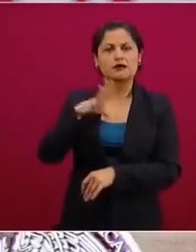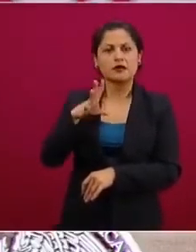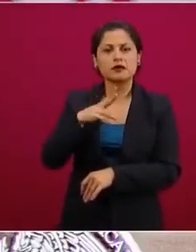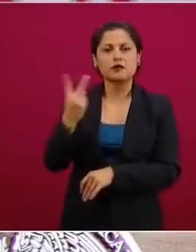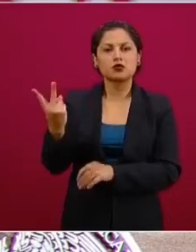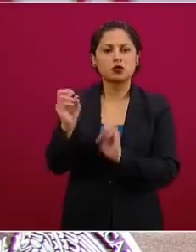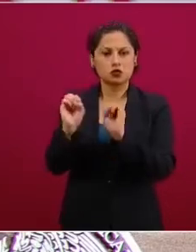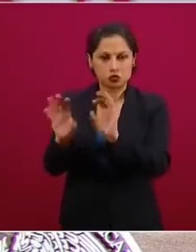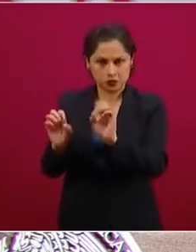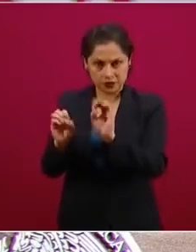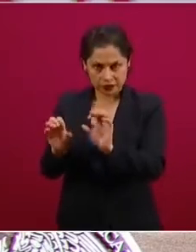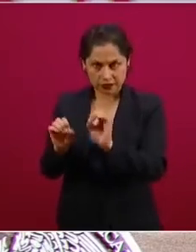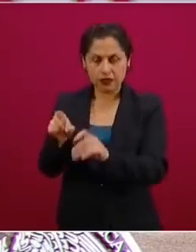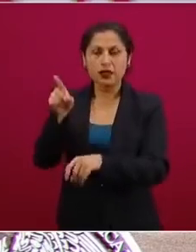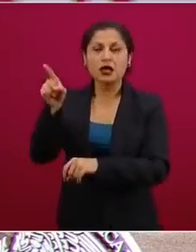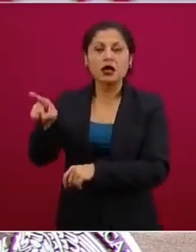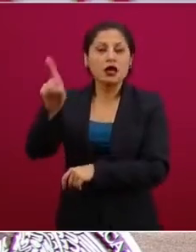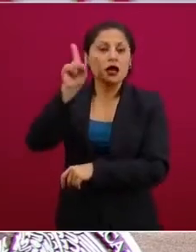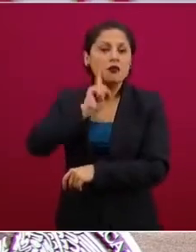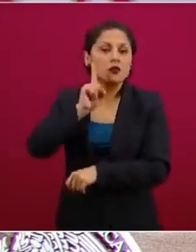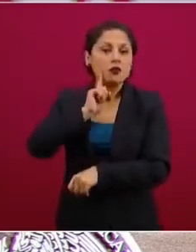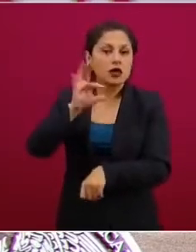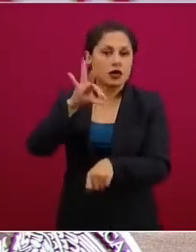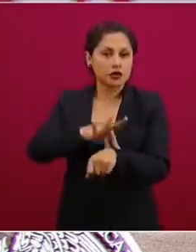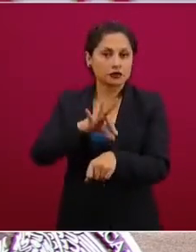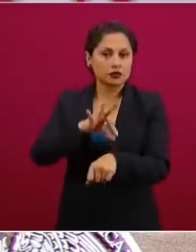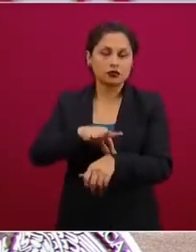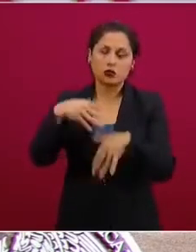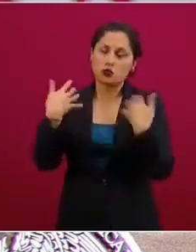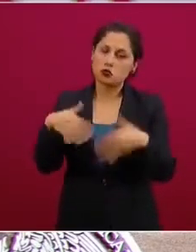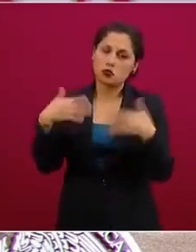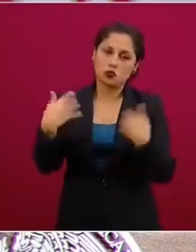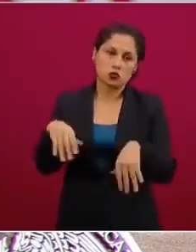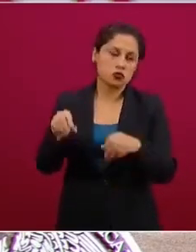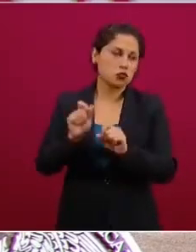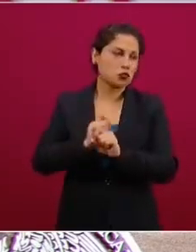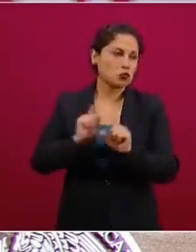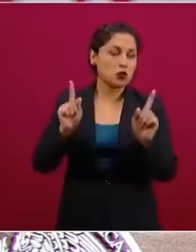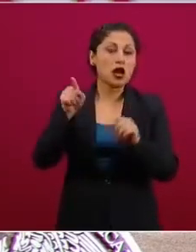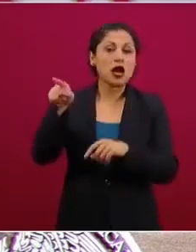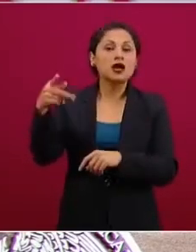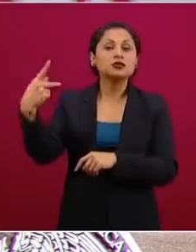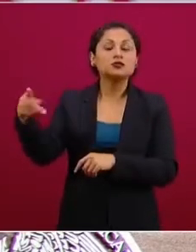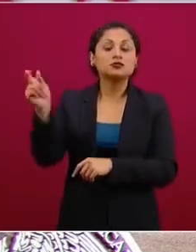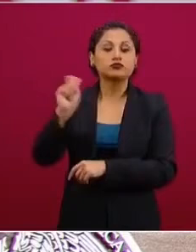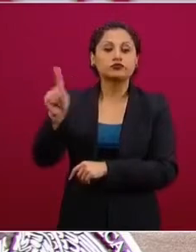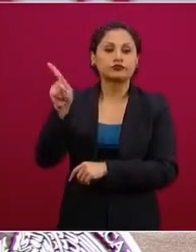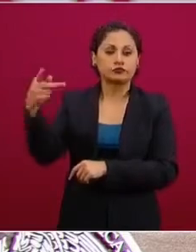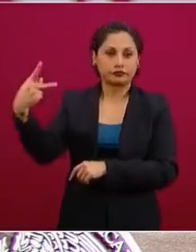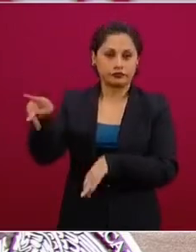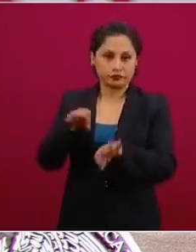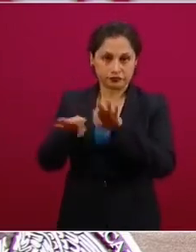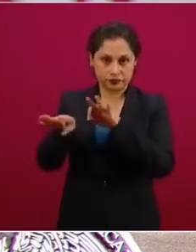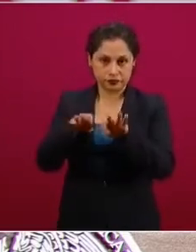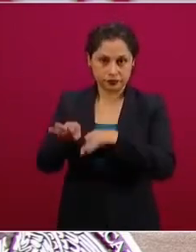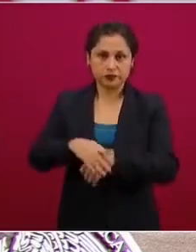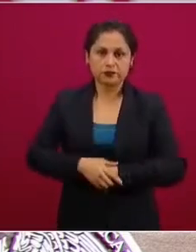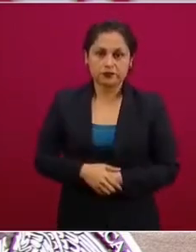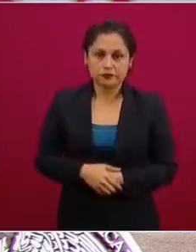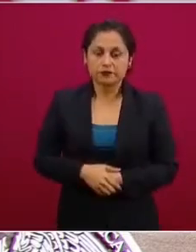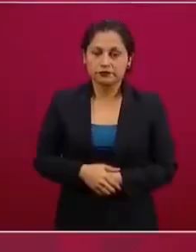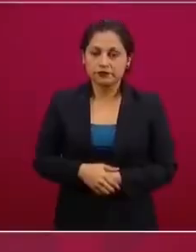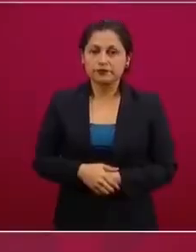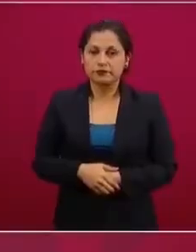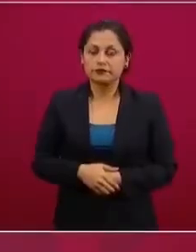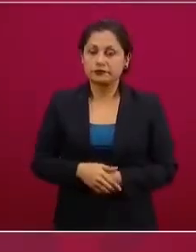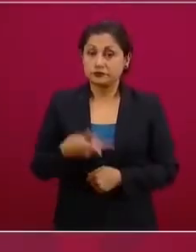doctoras que están haciendo un papel muy bueno, pero claro que esos